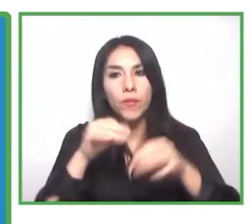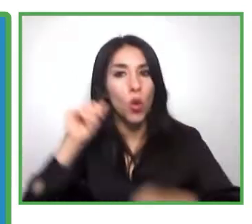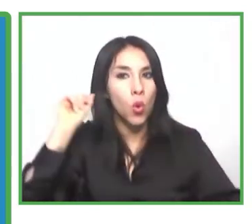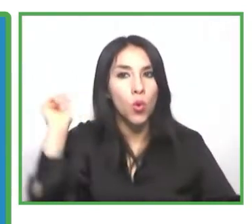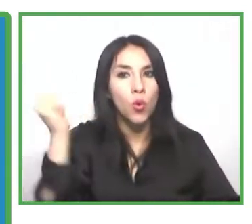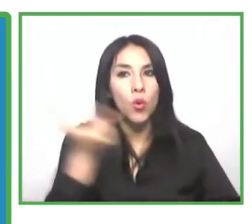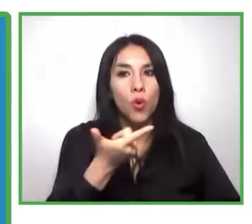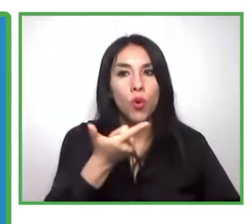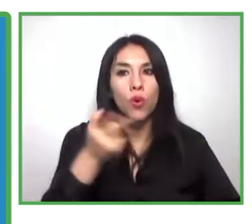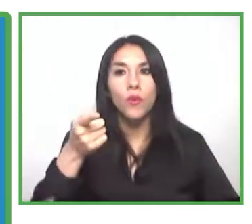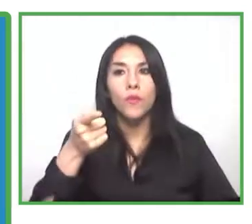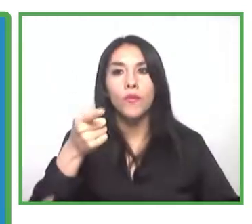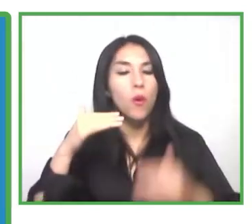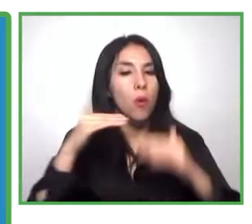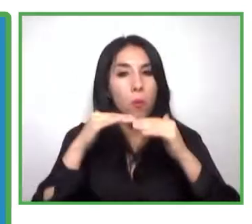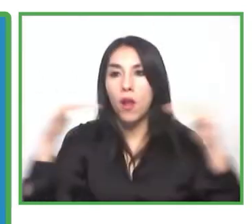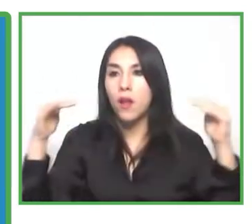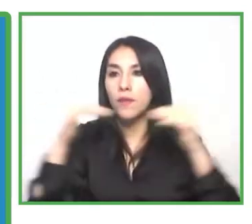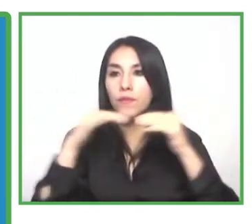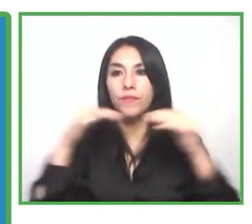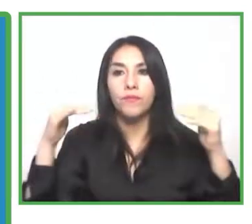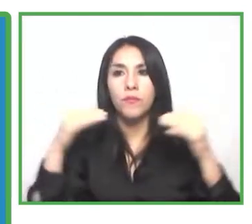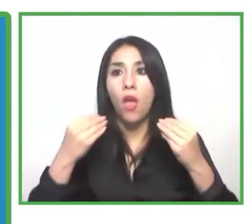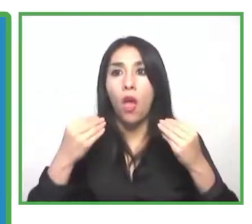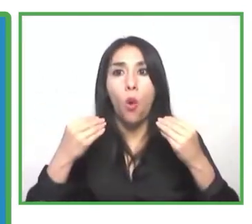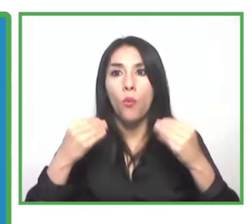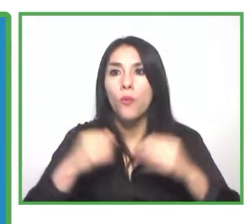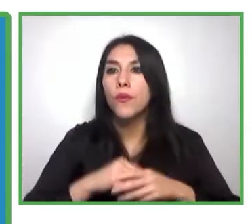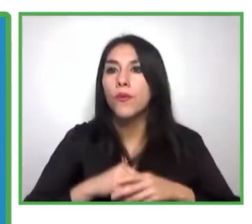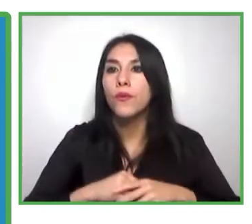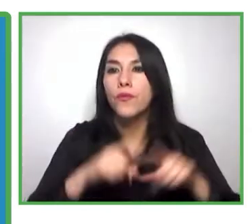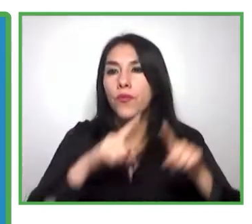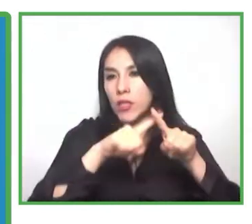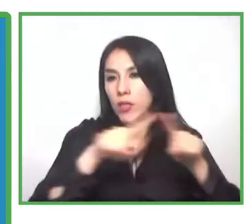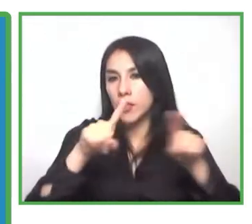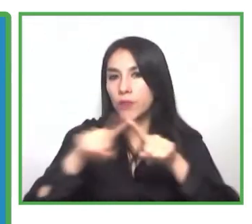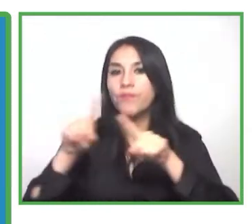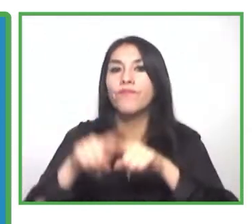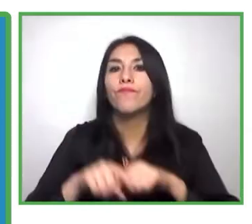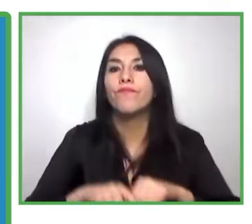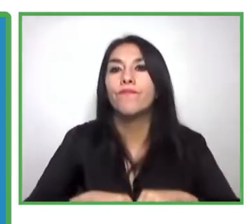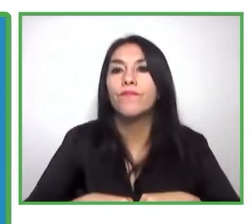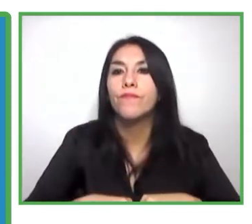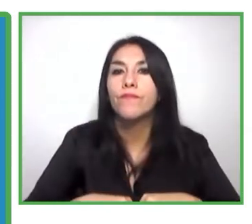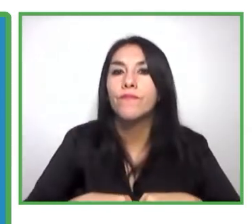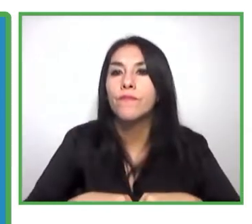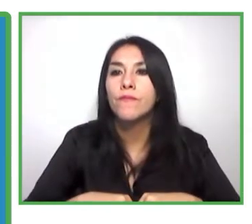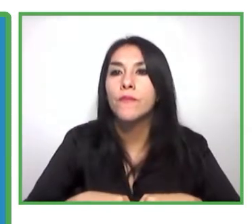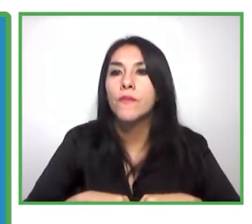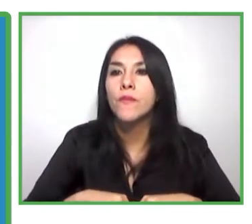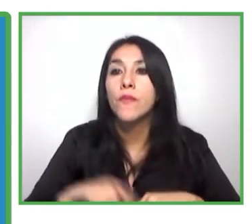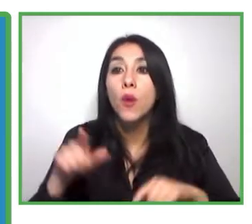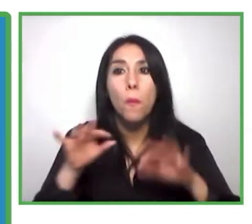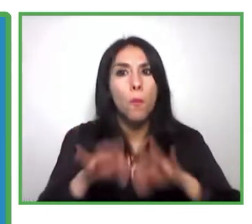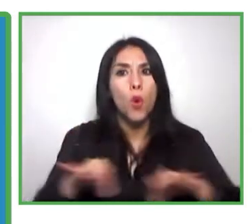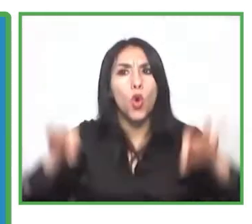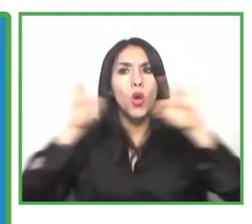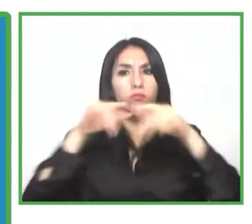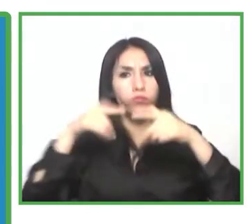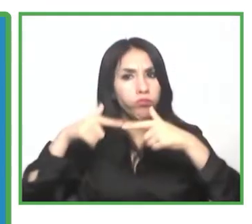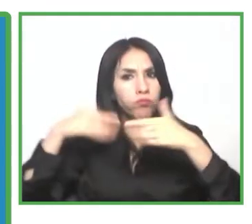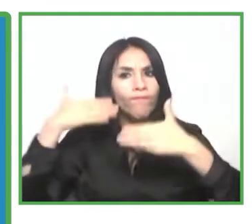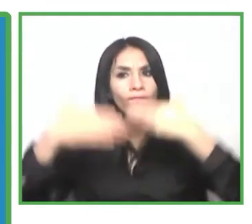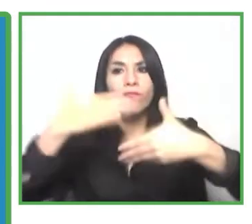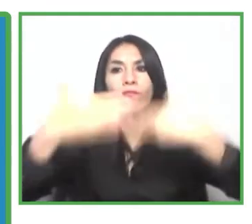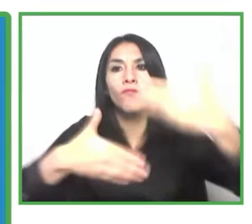somos distintos. Así que desde ahí la importancia de seguir incluyendo a las personas con discapacidad, que en Chile